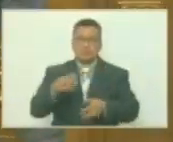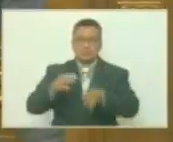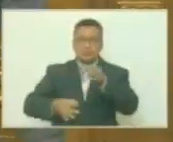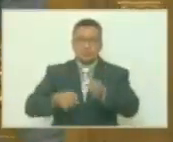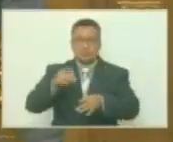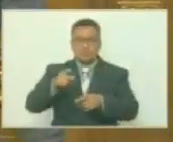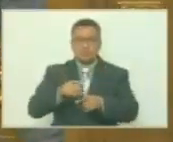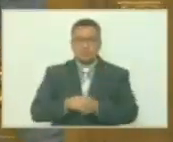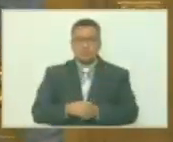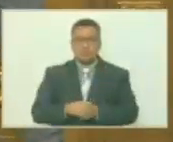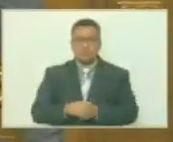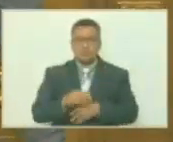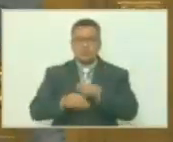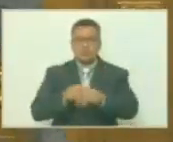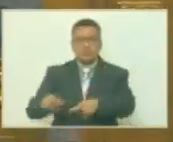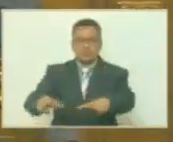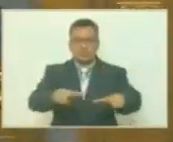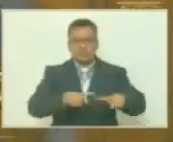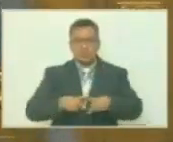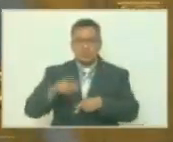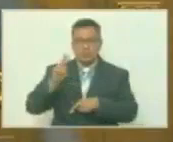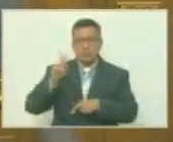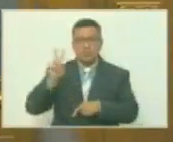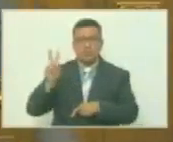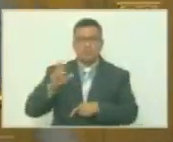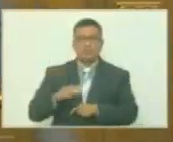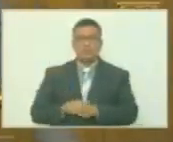como lo es el territorio de Venezuela